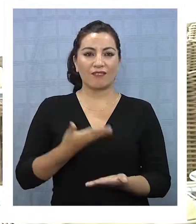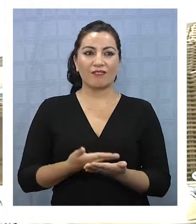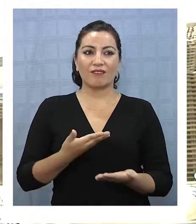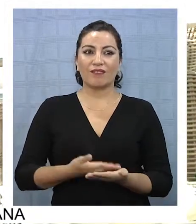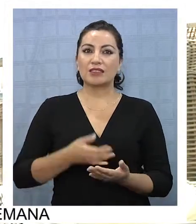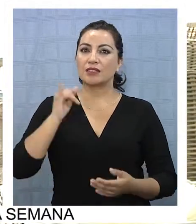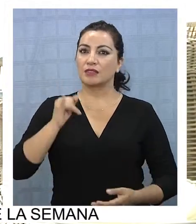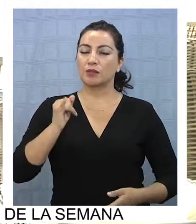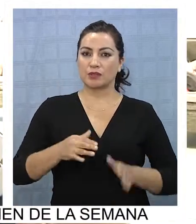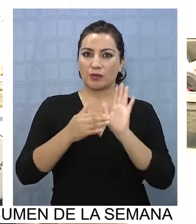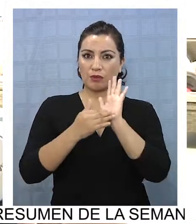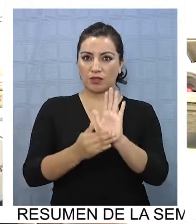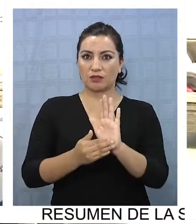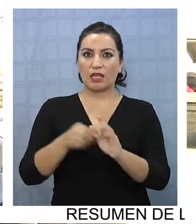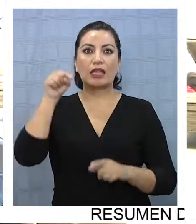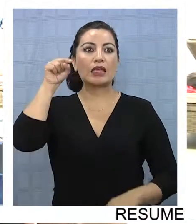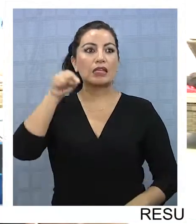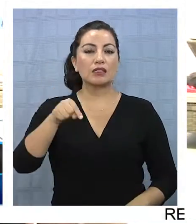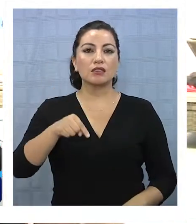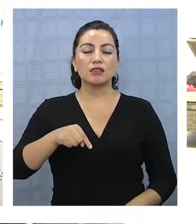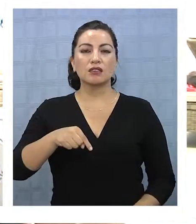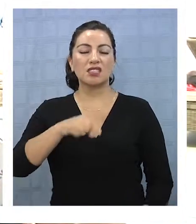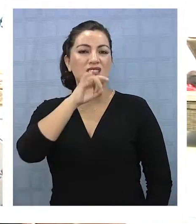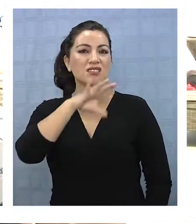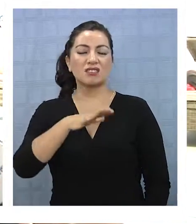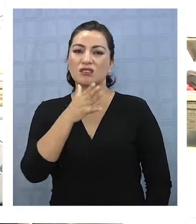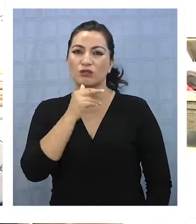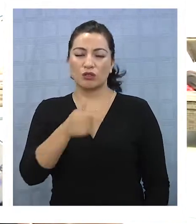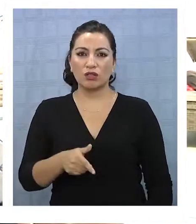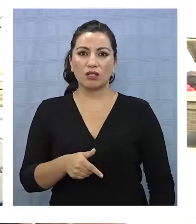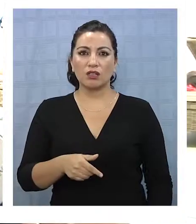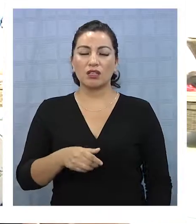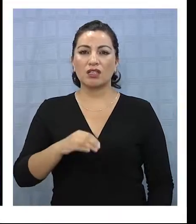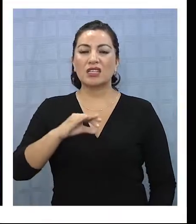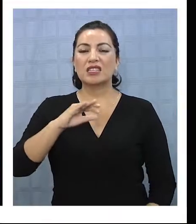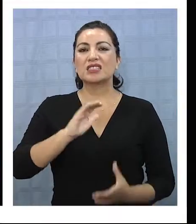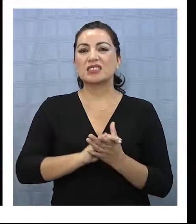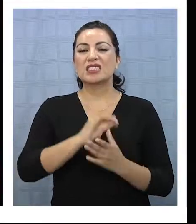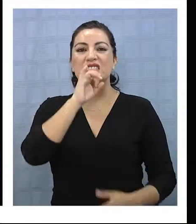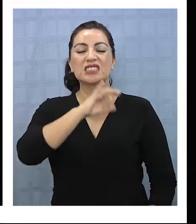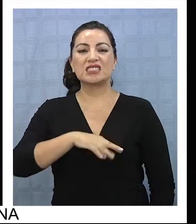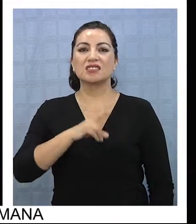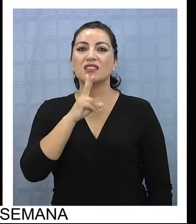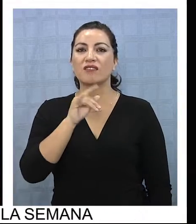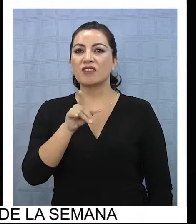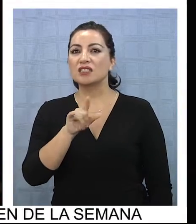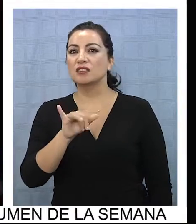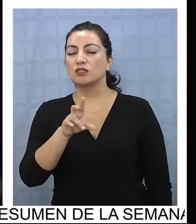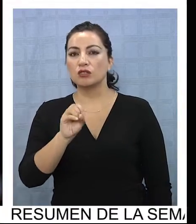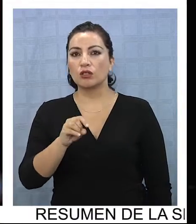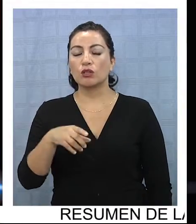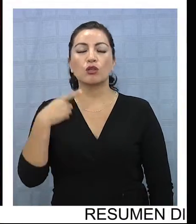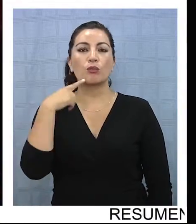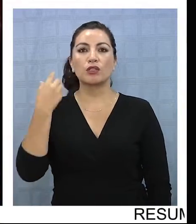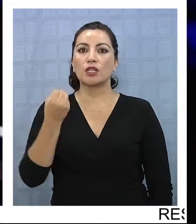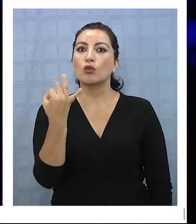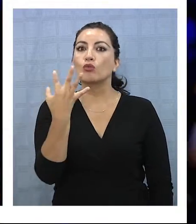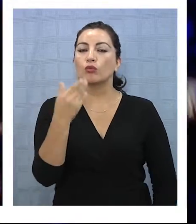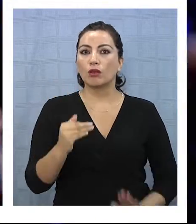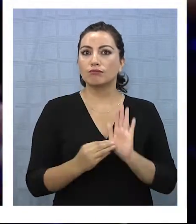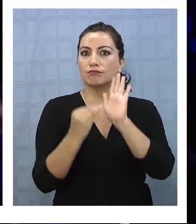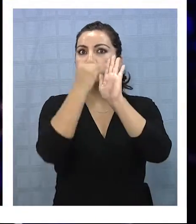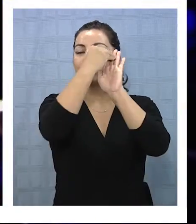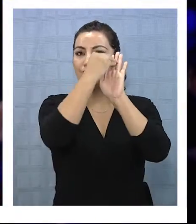ser la consigna. Ahí está el foco, el foco no está en Chile de Viña. A la televisión lo que le importa es el rating en Chile, pero su